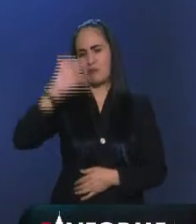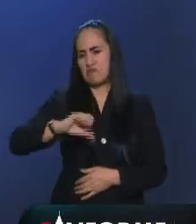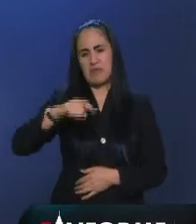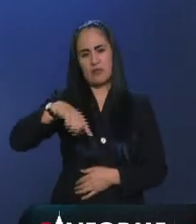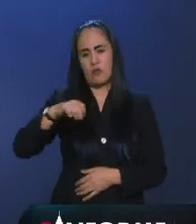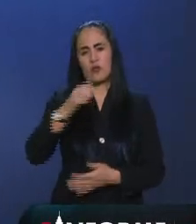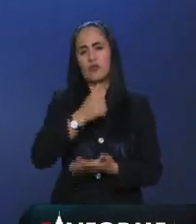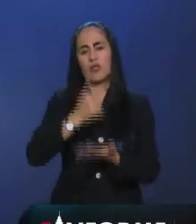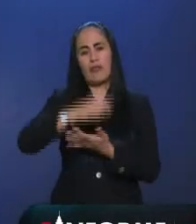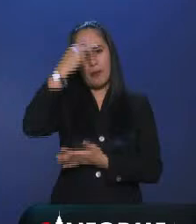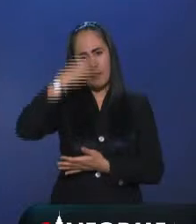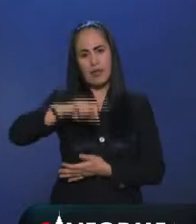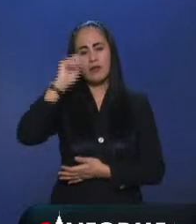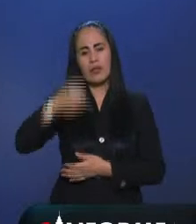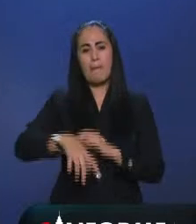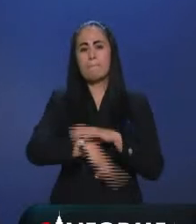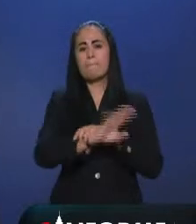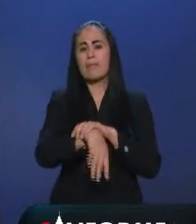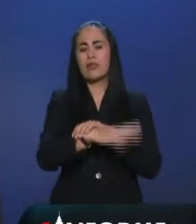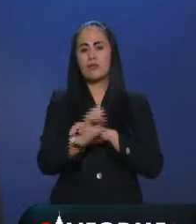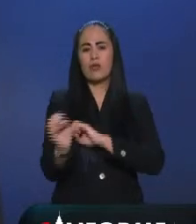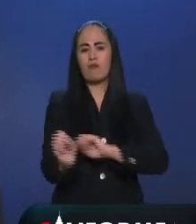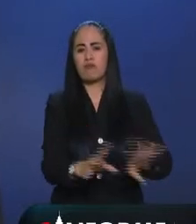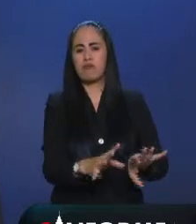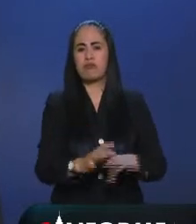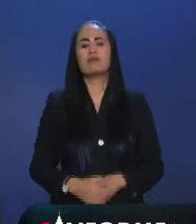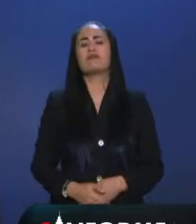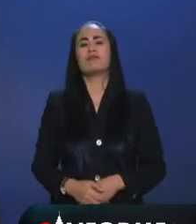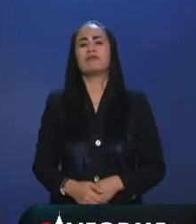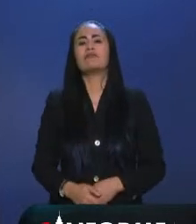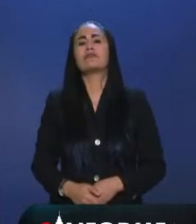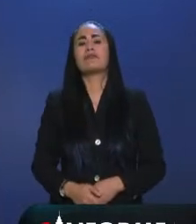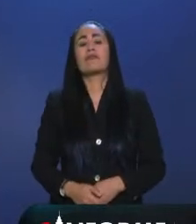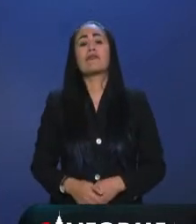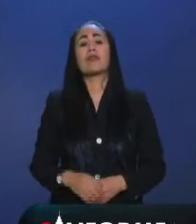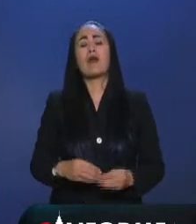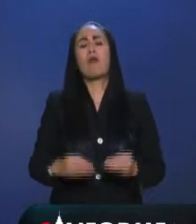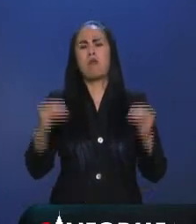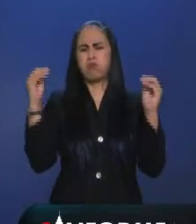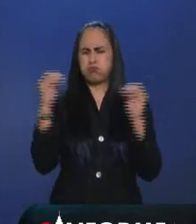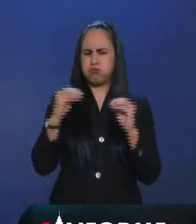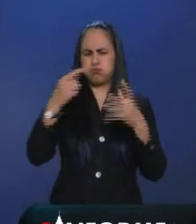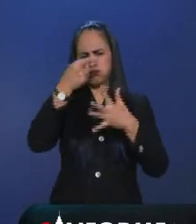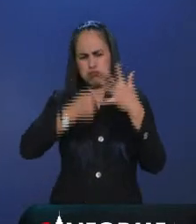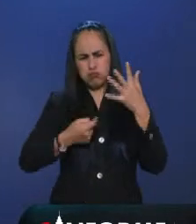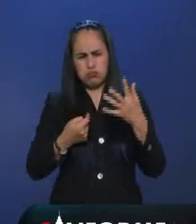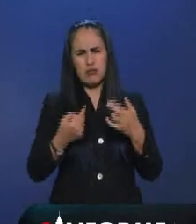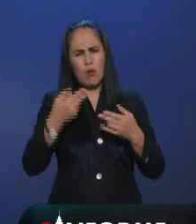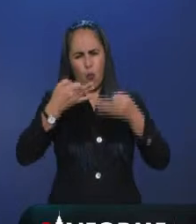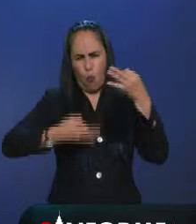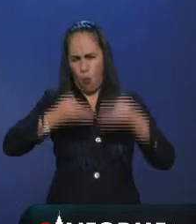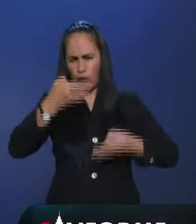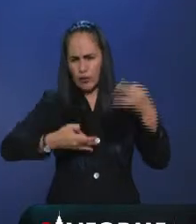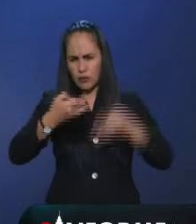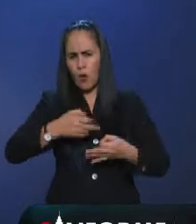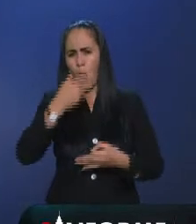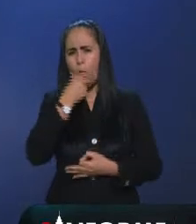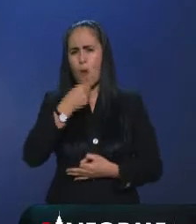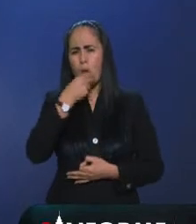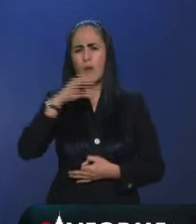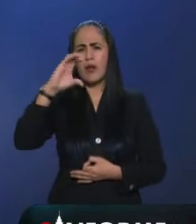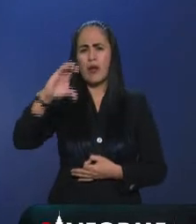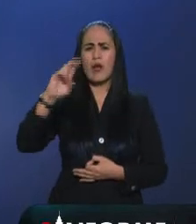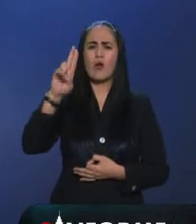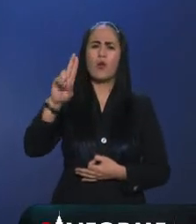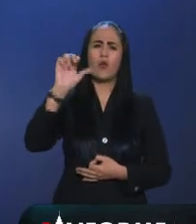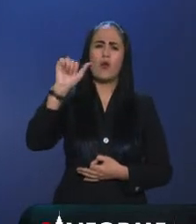es que la basura al bote mire usted después de varias horas de audiencia el ex dirigente del PRI en la ciudad de México Cuauhtémoc Gutiérrez fue vinculado